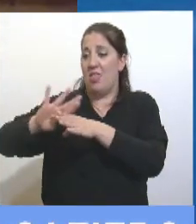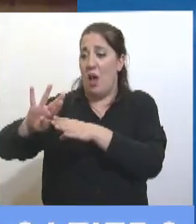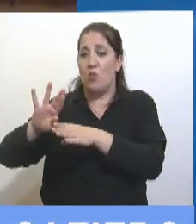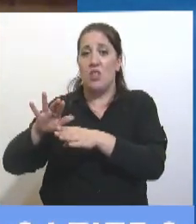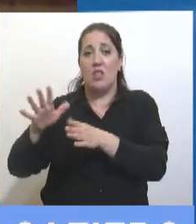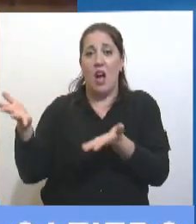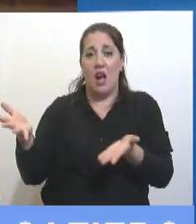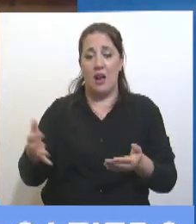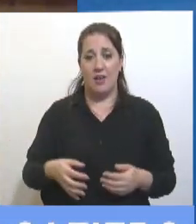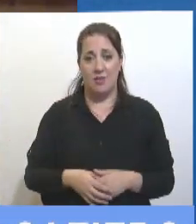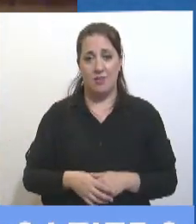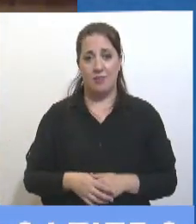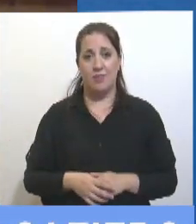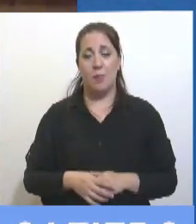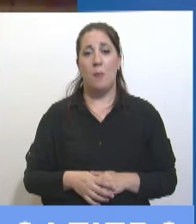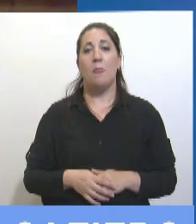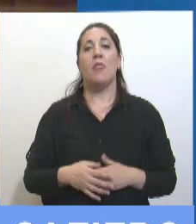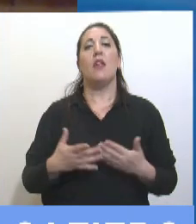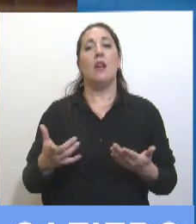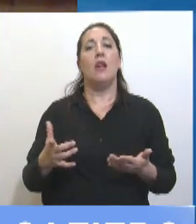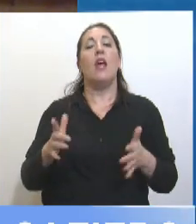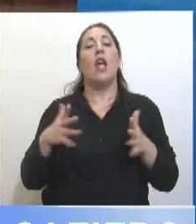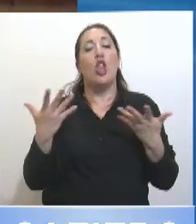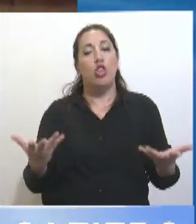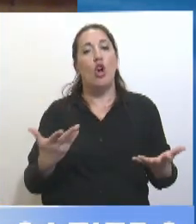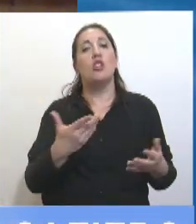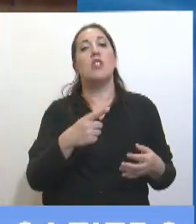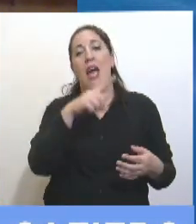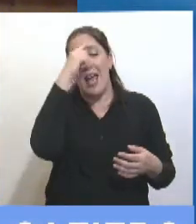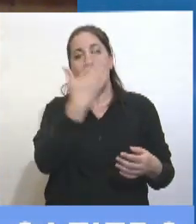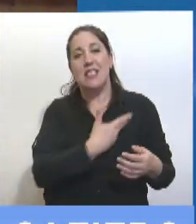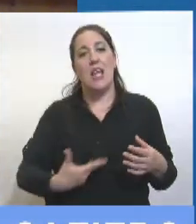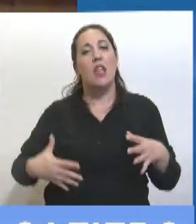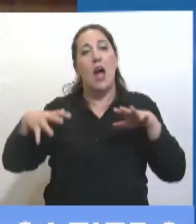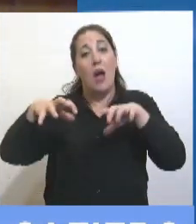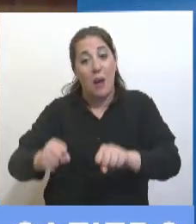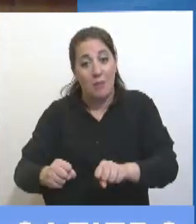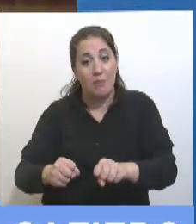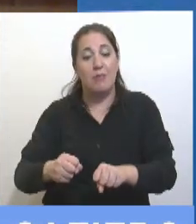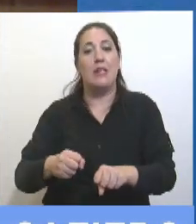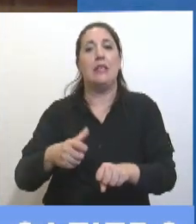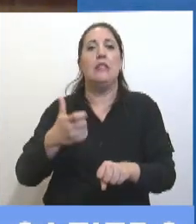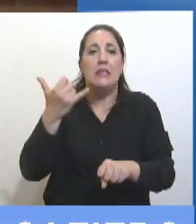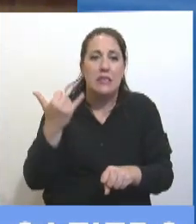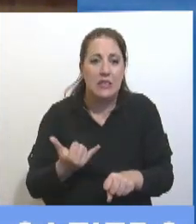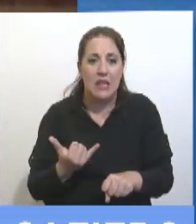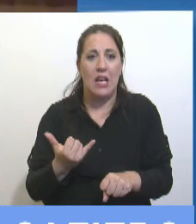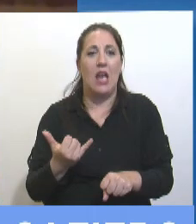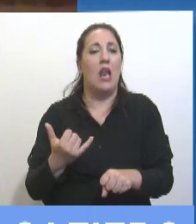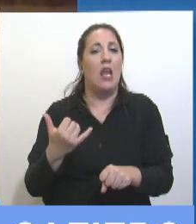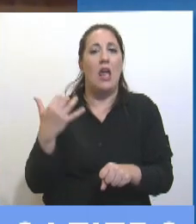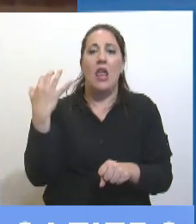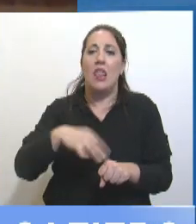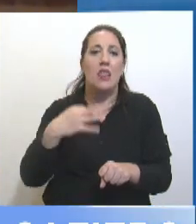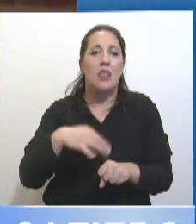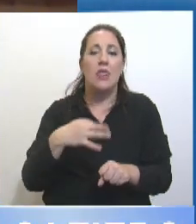desbaratamiento de derechos. Entonces el Estado, cuando es propia, tiene que pagar